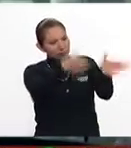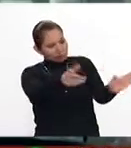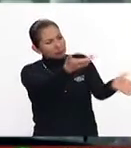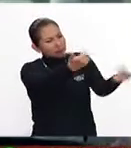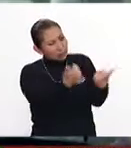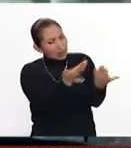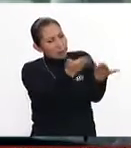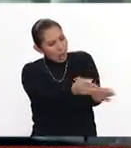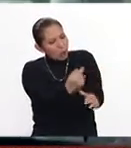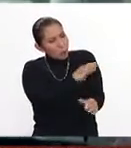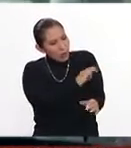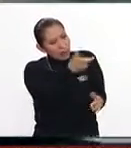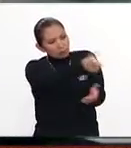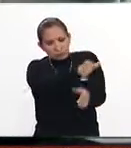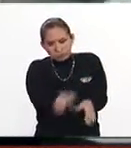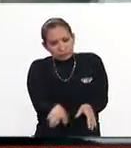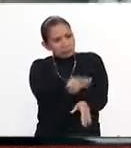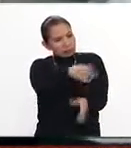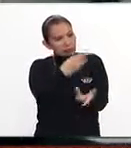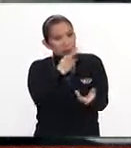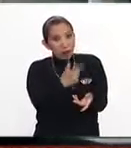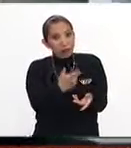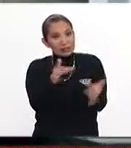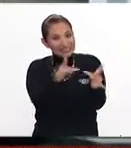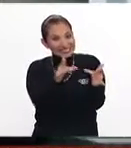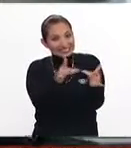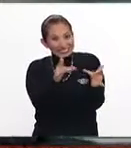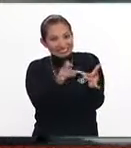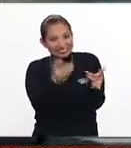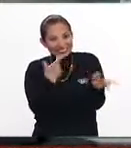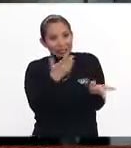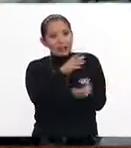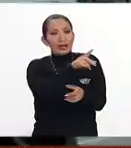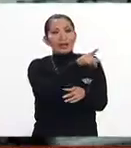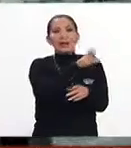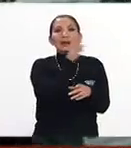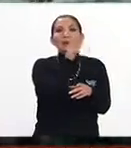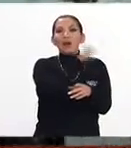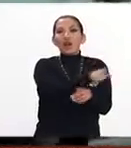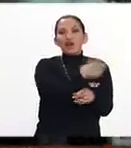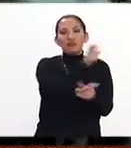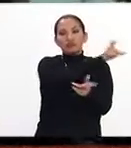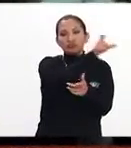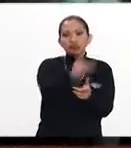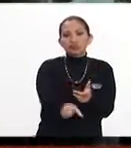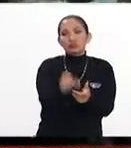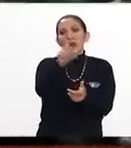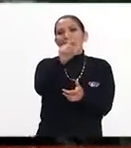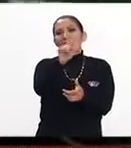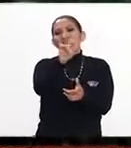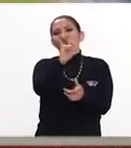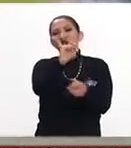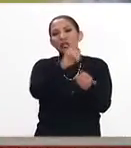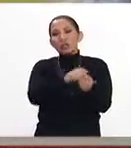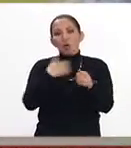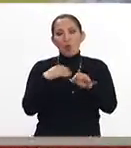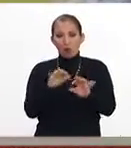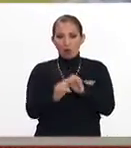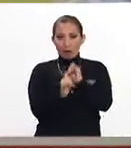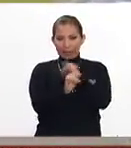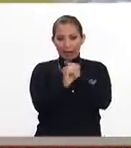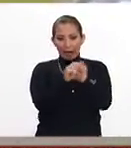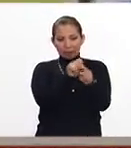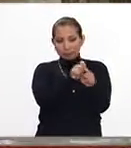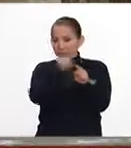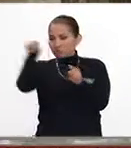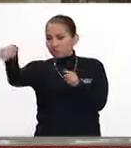cuentas, es decir, es mejor y es más fácil enviar una remesa, un depósito, una transferencia de Estados